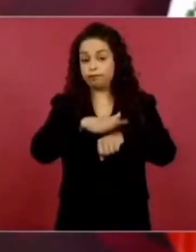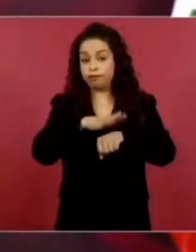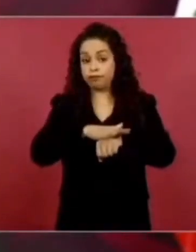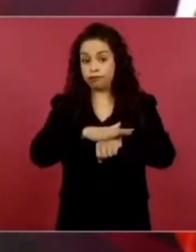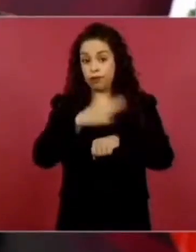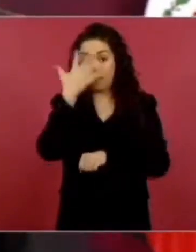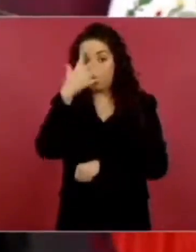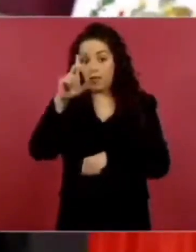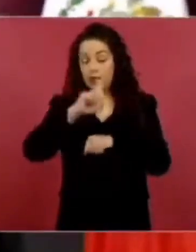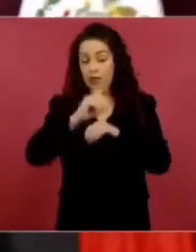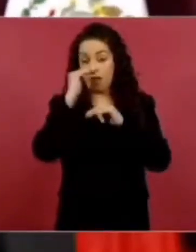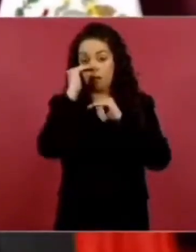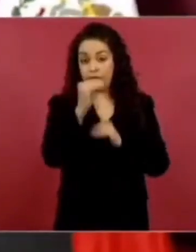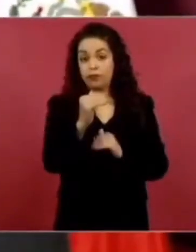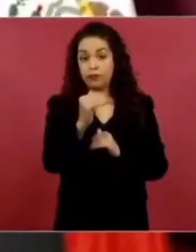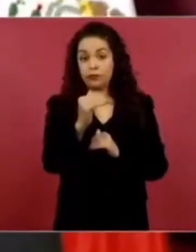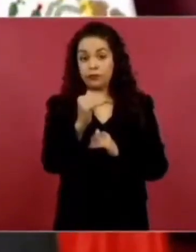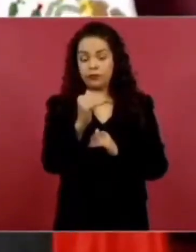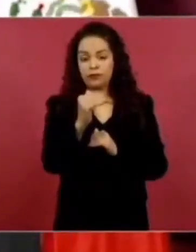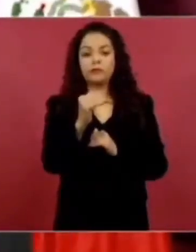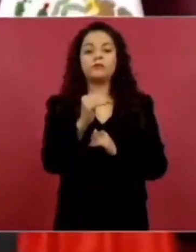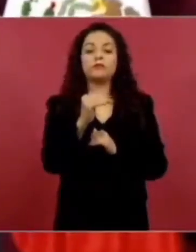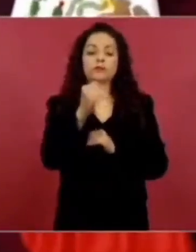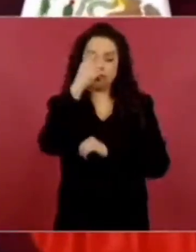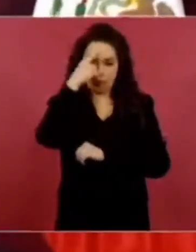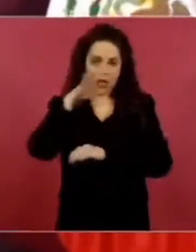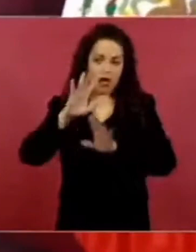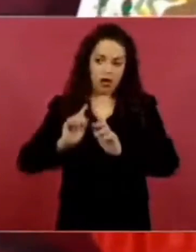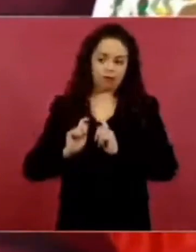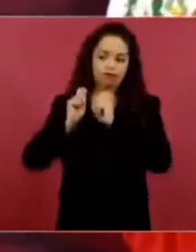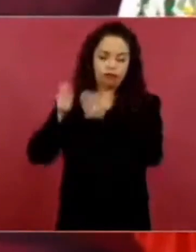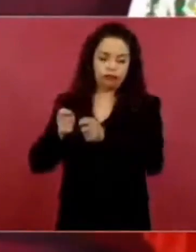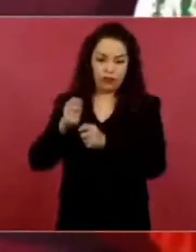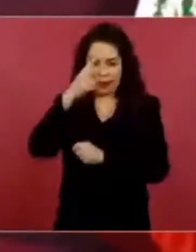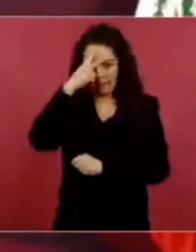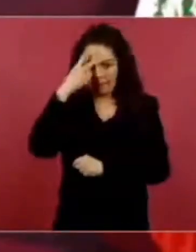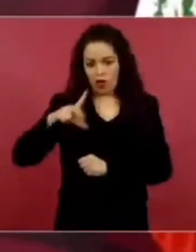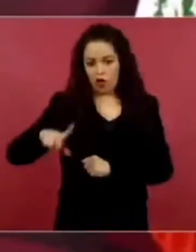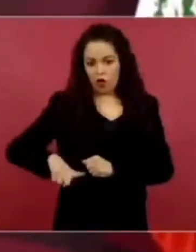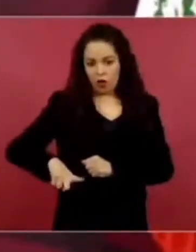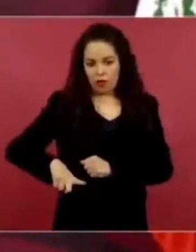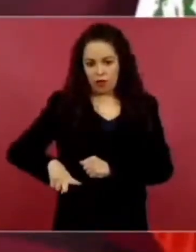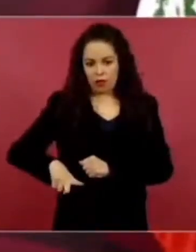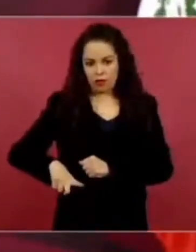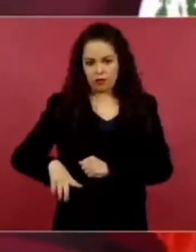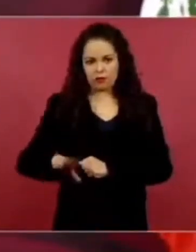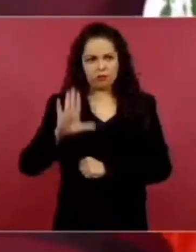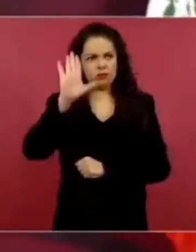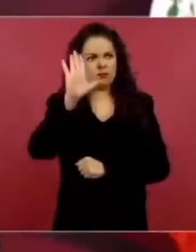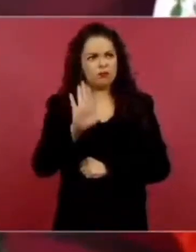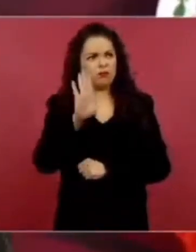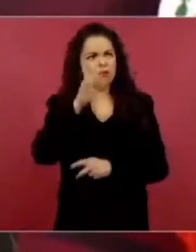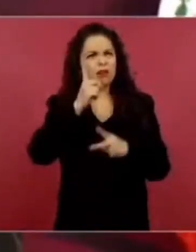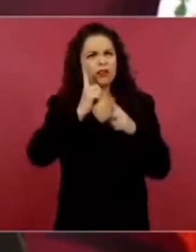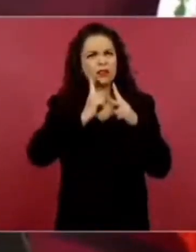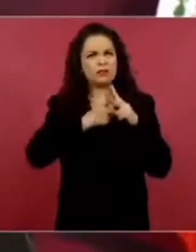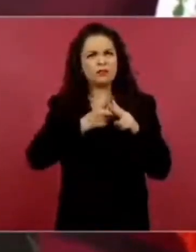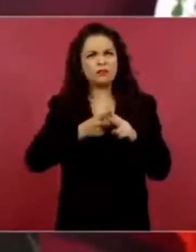se le entregara al Gobierno de México, creo que son como 45 millones de pesos,